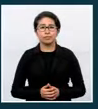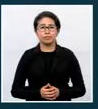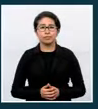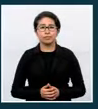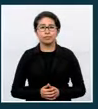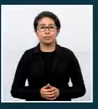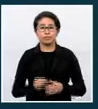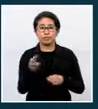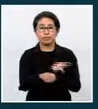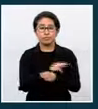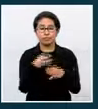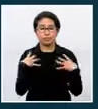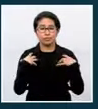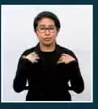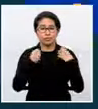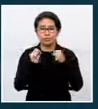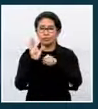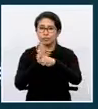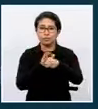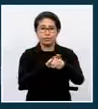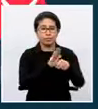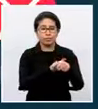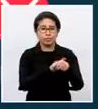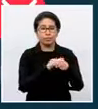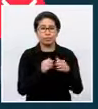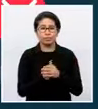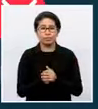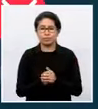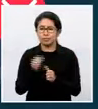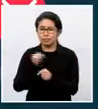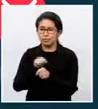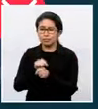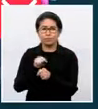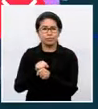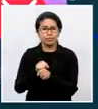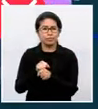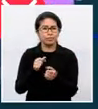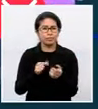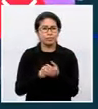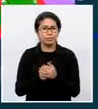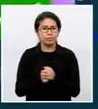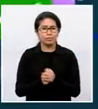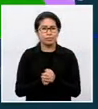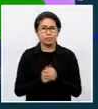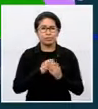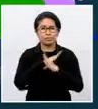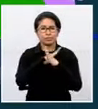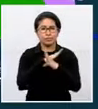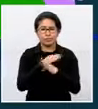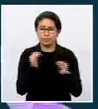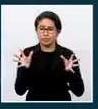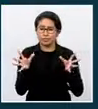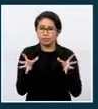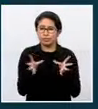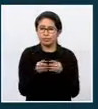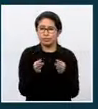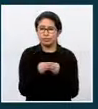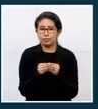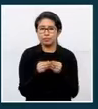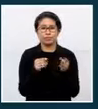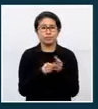El Ministerio de Salud te recomienda que en el trabajo debemos reducir las reuniones para evitar las aglomeraciones.